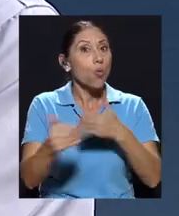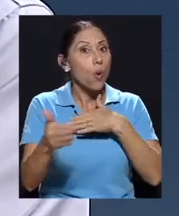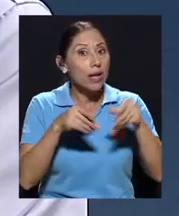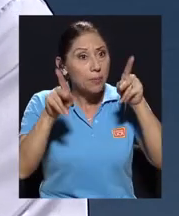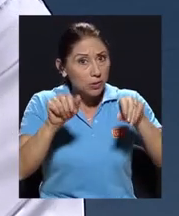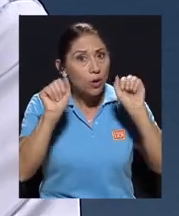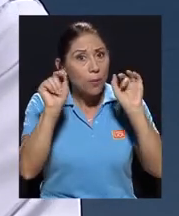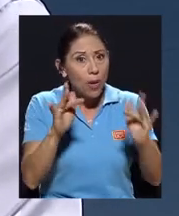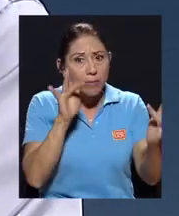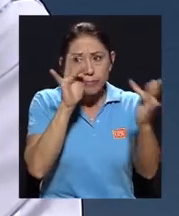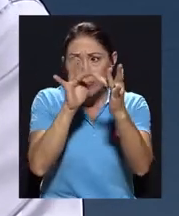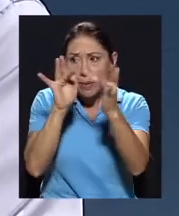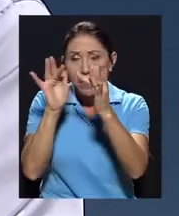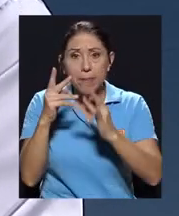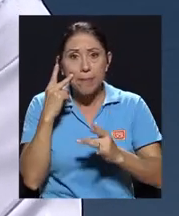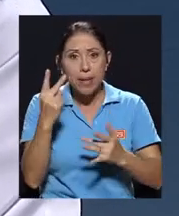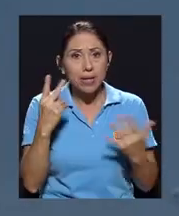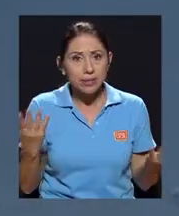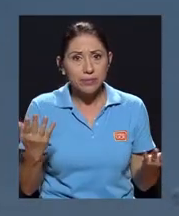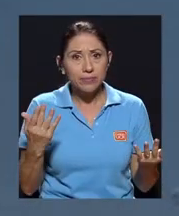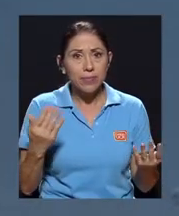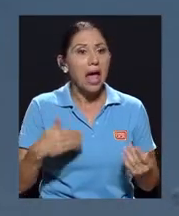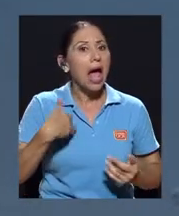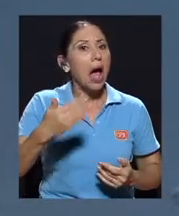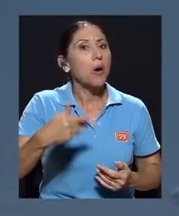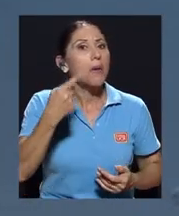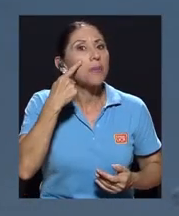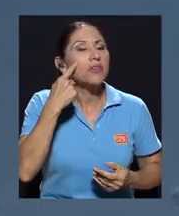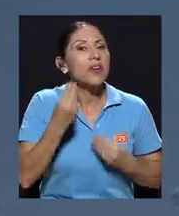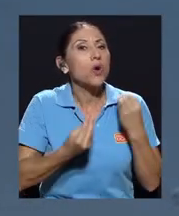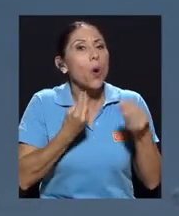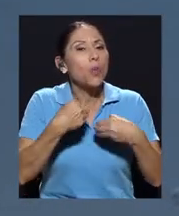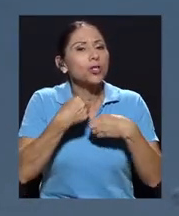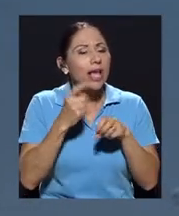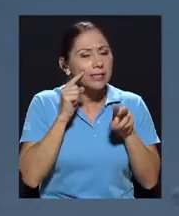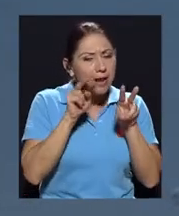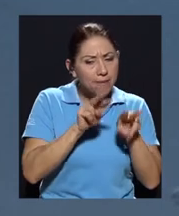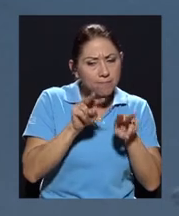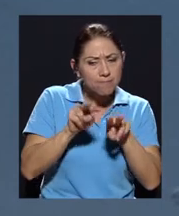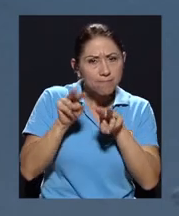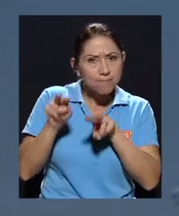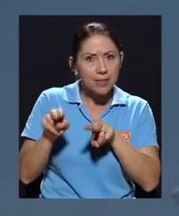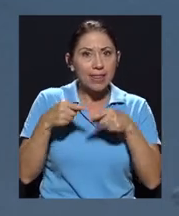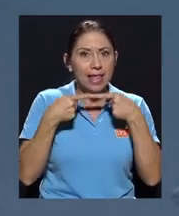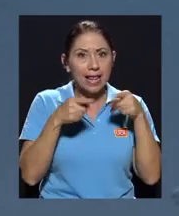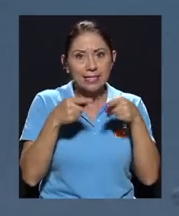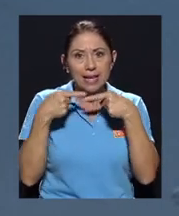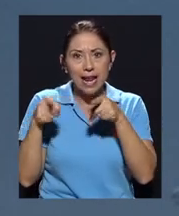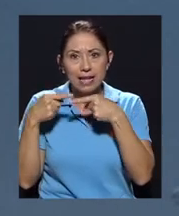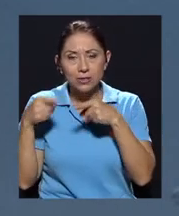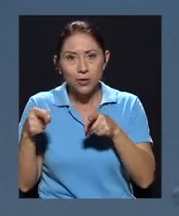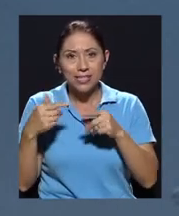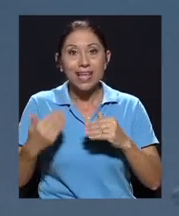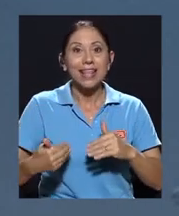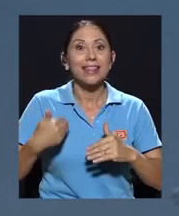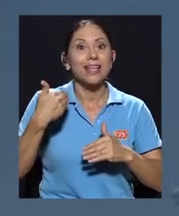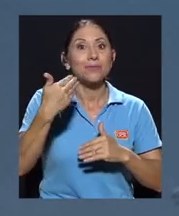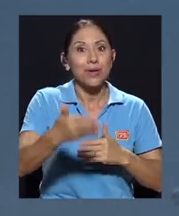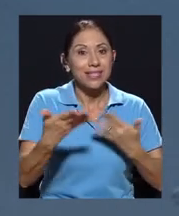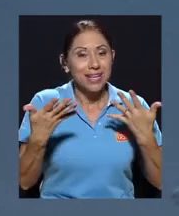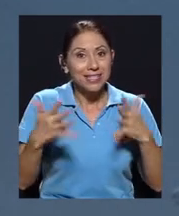Cualquier ciudadano puede accesarlas. Ahora vamos a regresar con cómo se hace la curatoría de esas declaraciones después de que el candidato ha